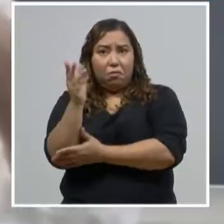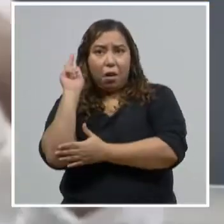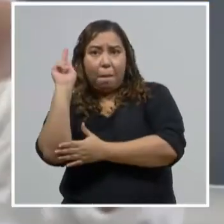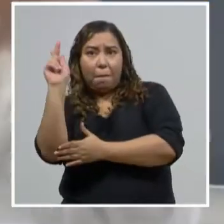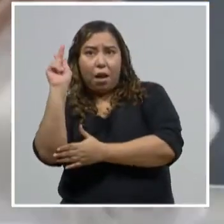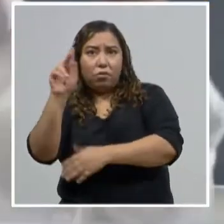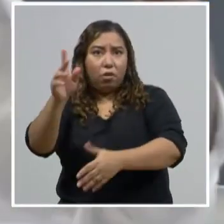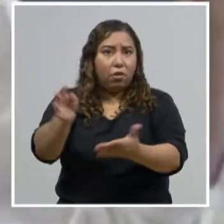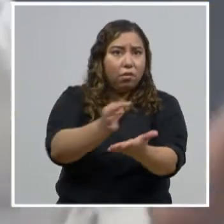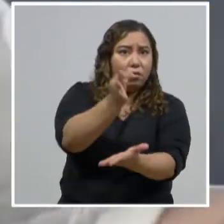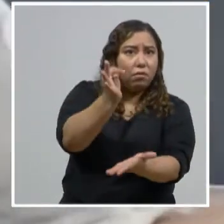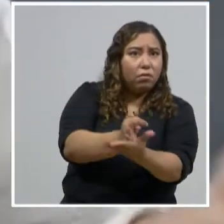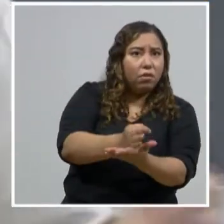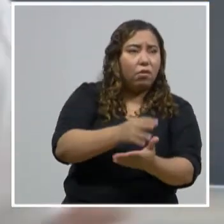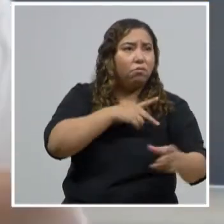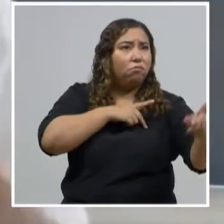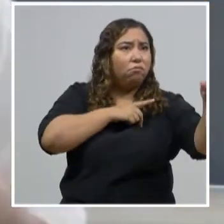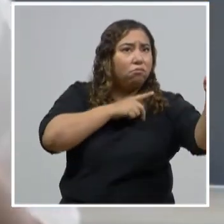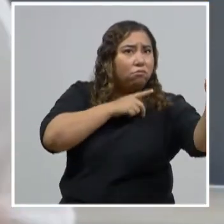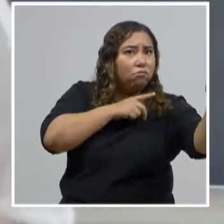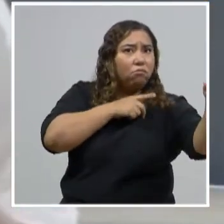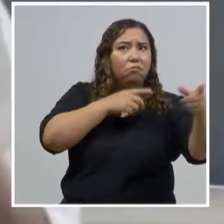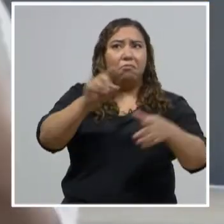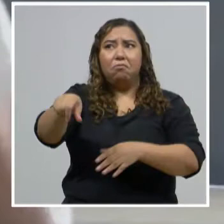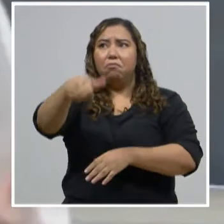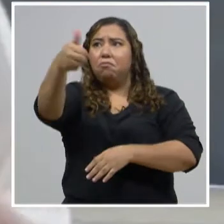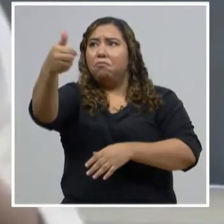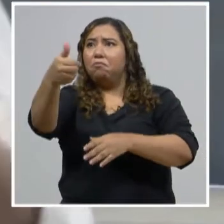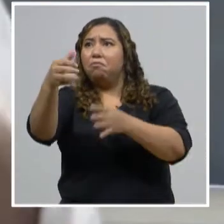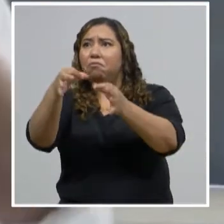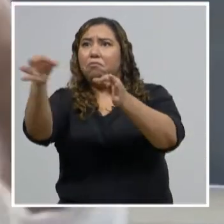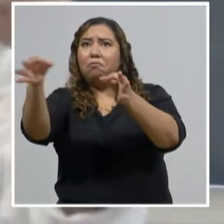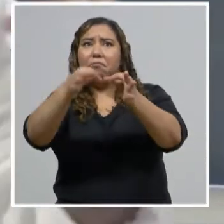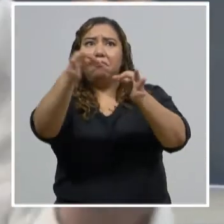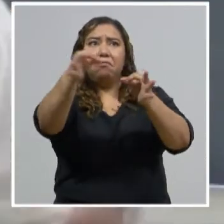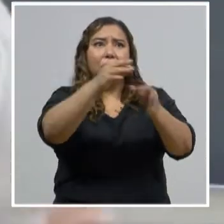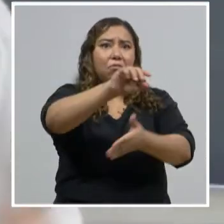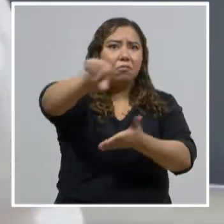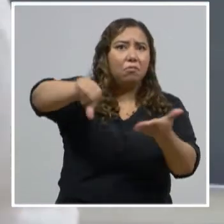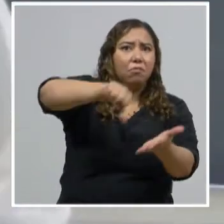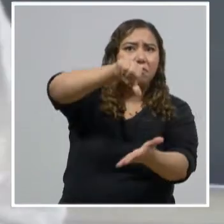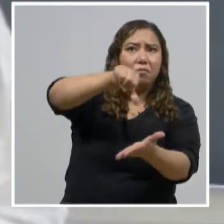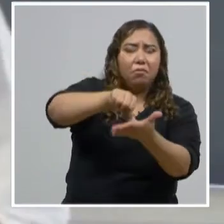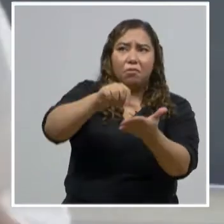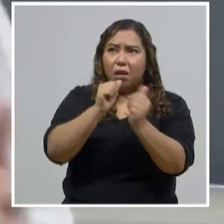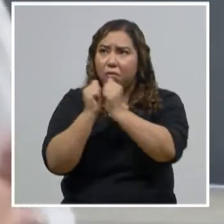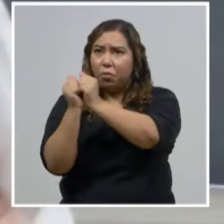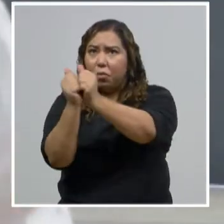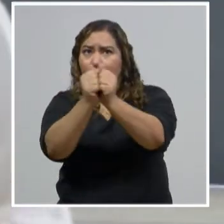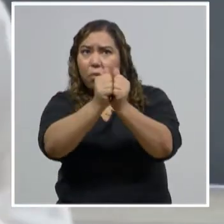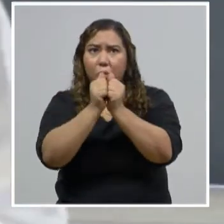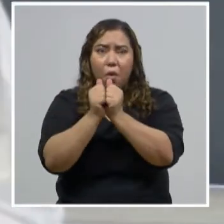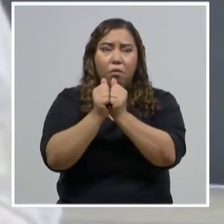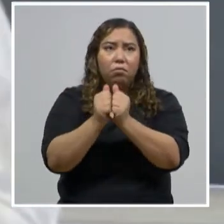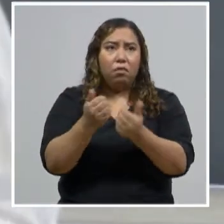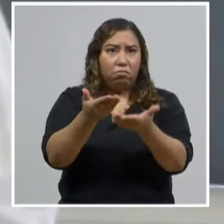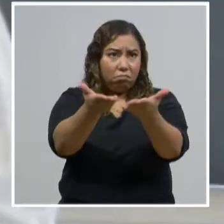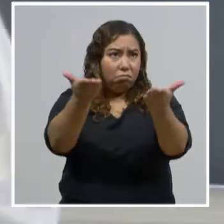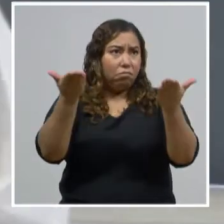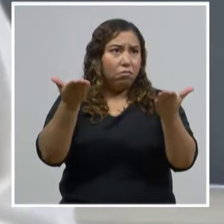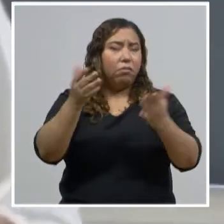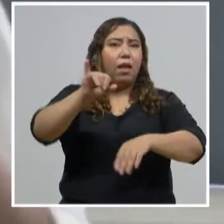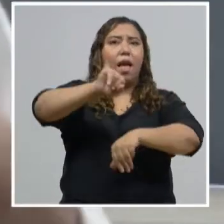Sula, a otros pastores del país para que junto a los alcaldes de los municipios y en cualquier contexto podamos